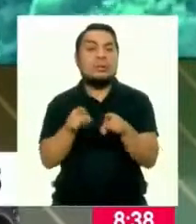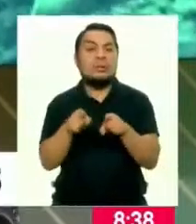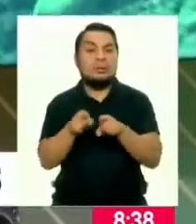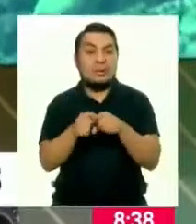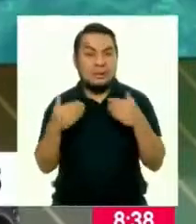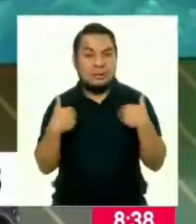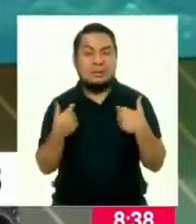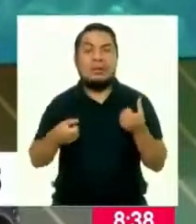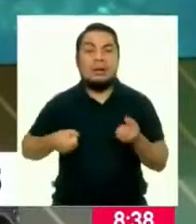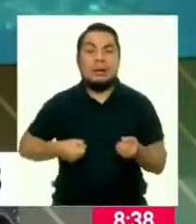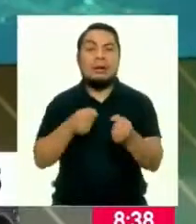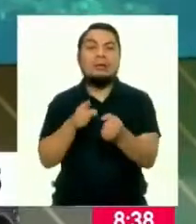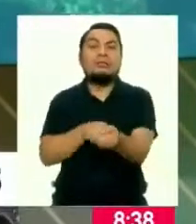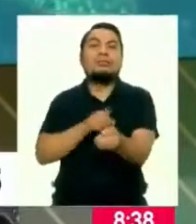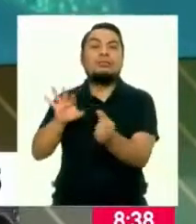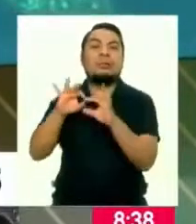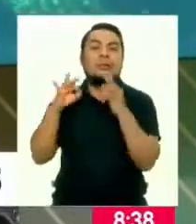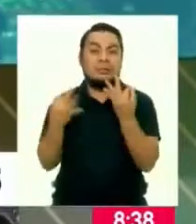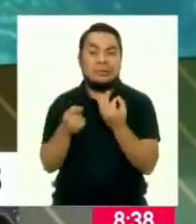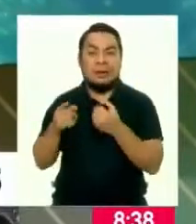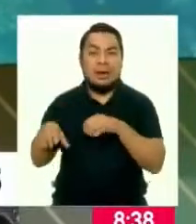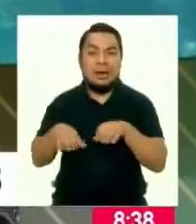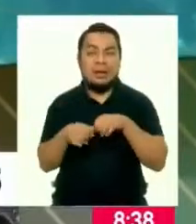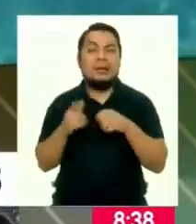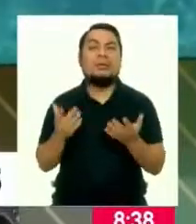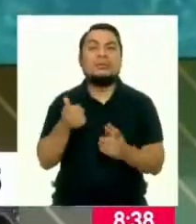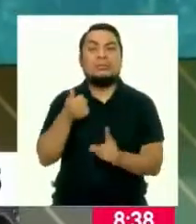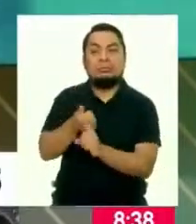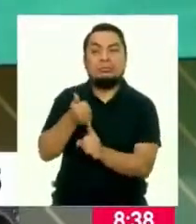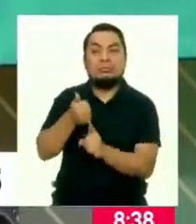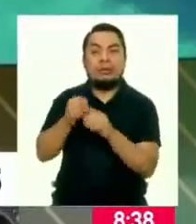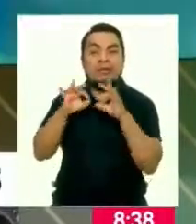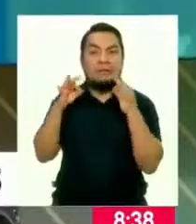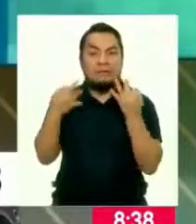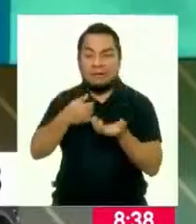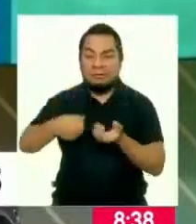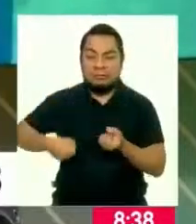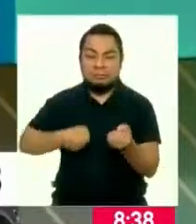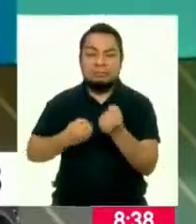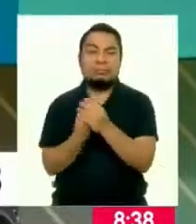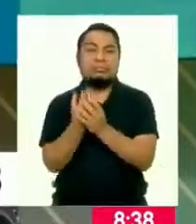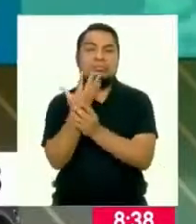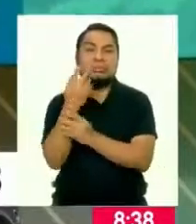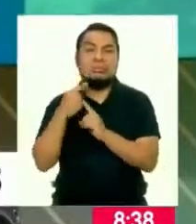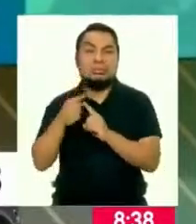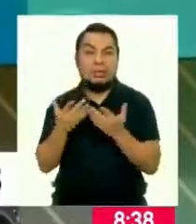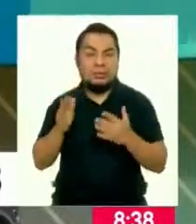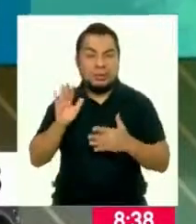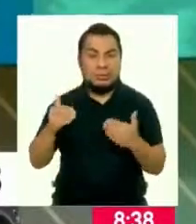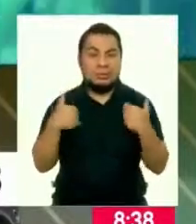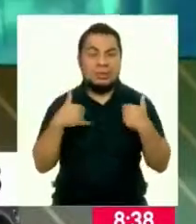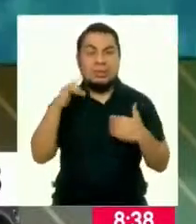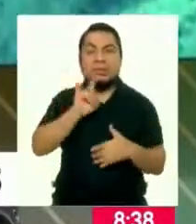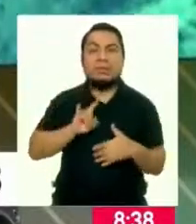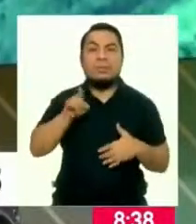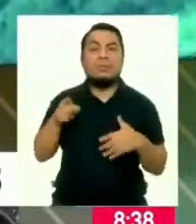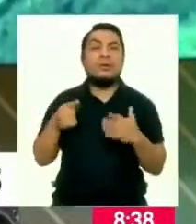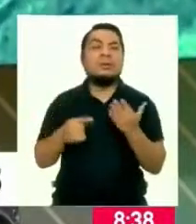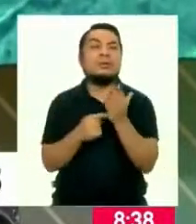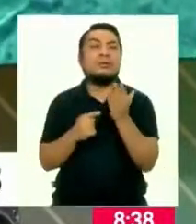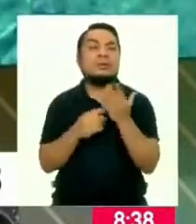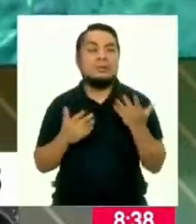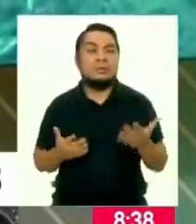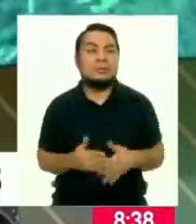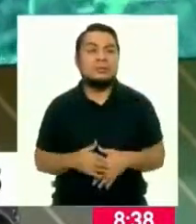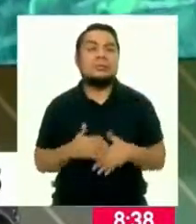que es una agricultura tradicional, que ellos la desarrollan de manera con los recursos que ellos tienen, usando una tecnología